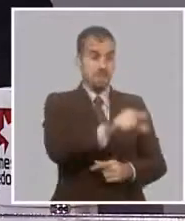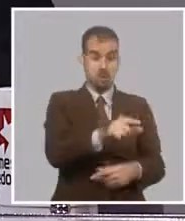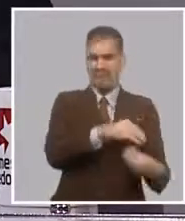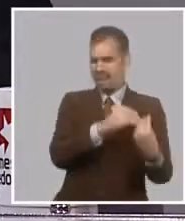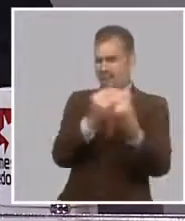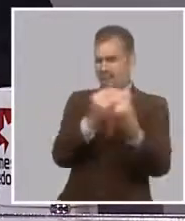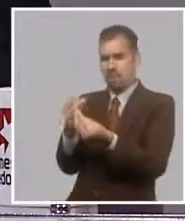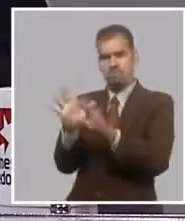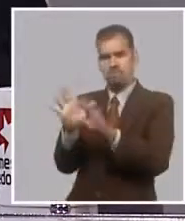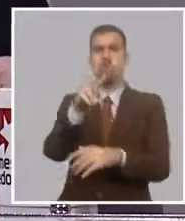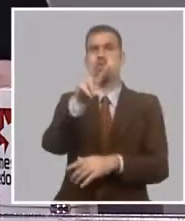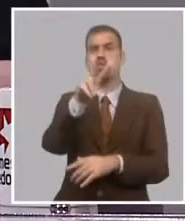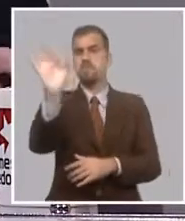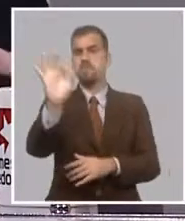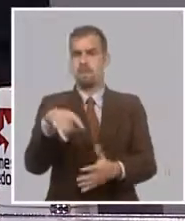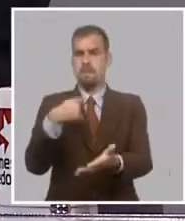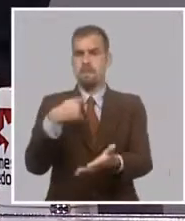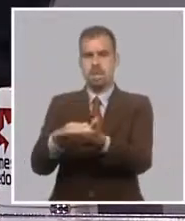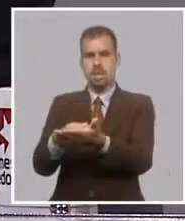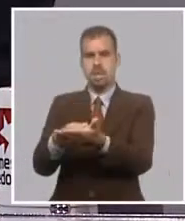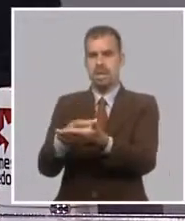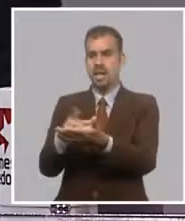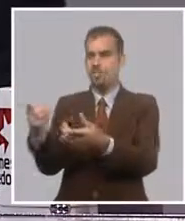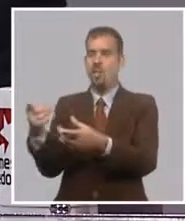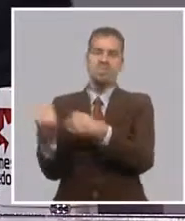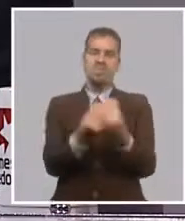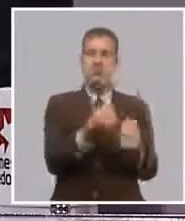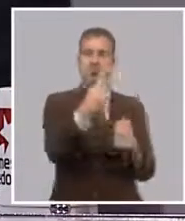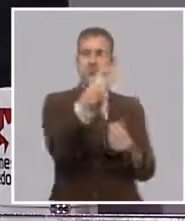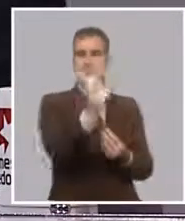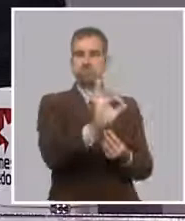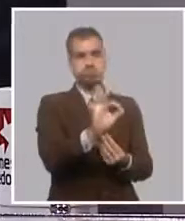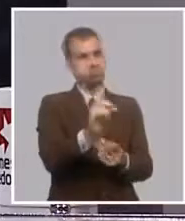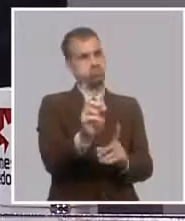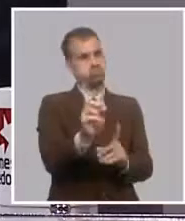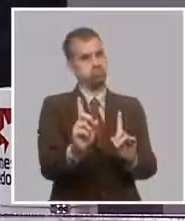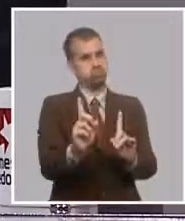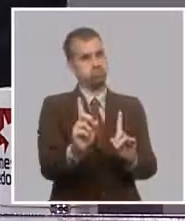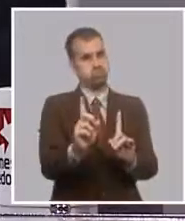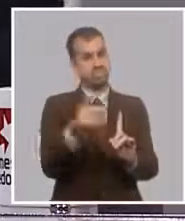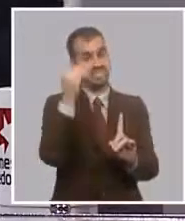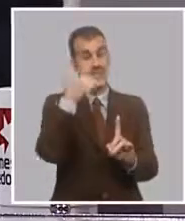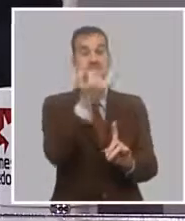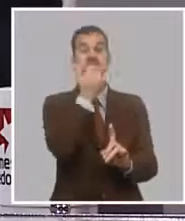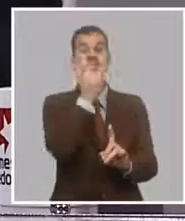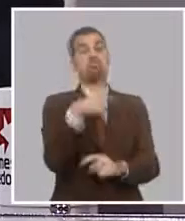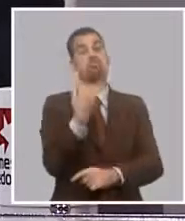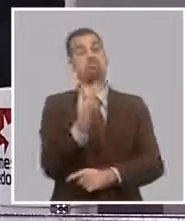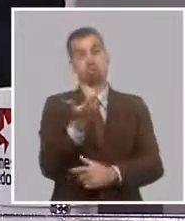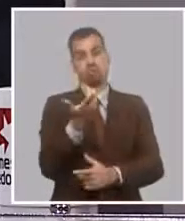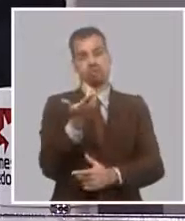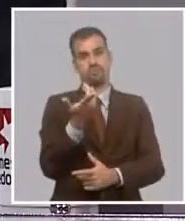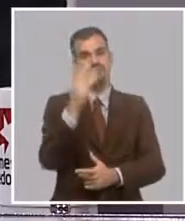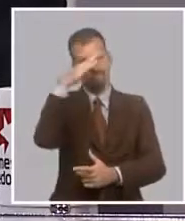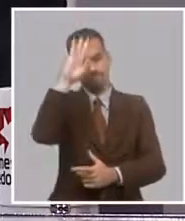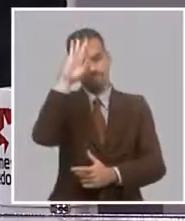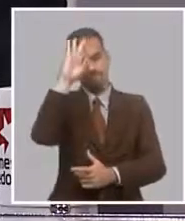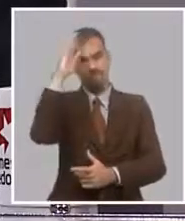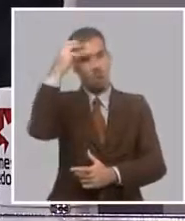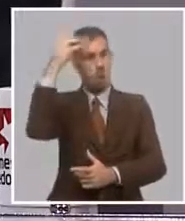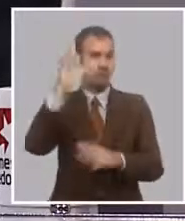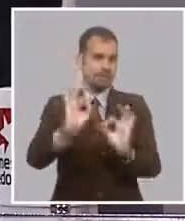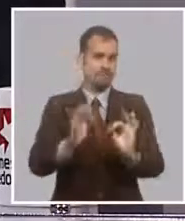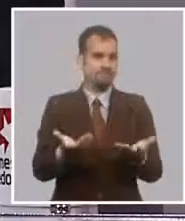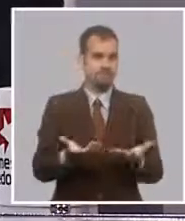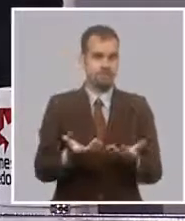de interés de un 2% y prestar al 1%, porque entonces eso va contra el resultado del banco. Entonces, la banca de fomento, que en